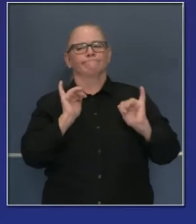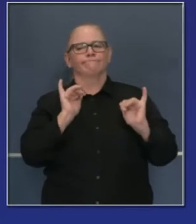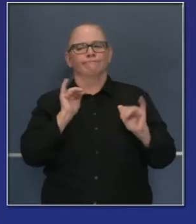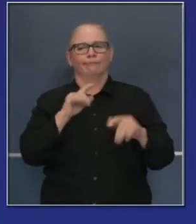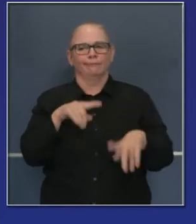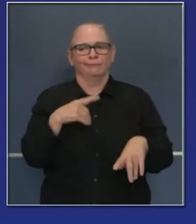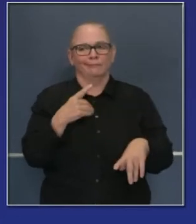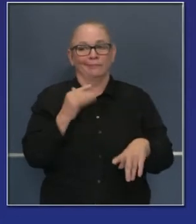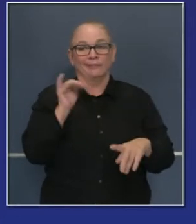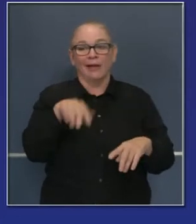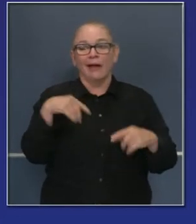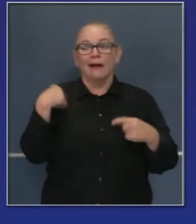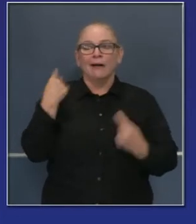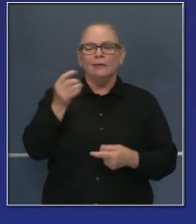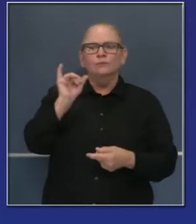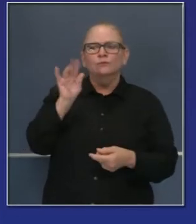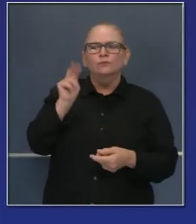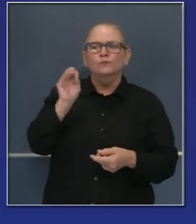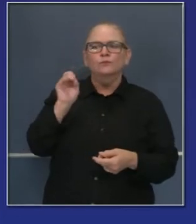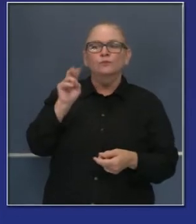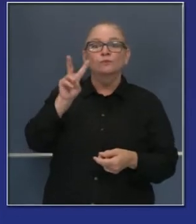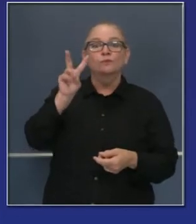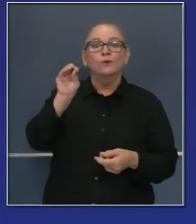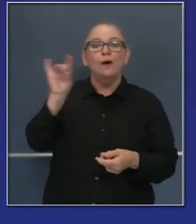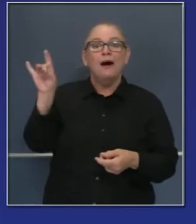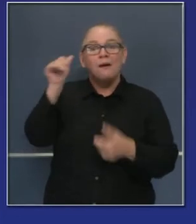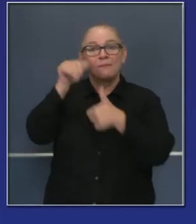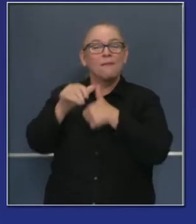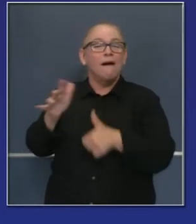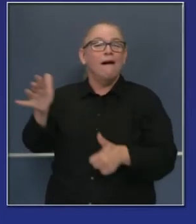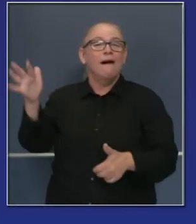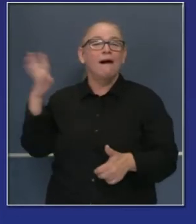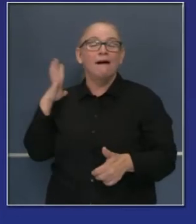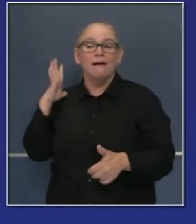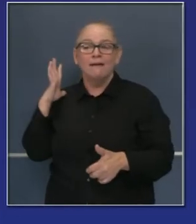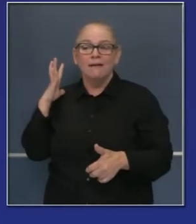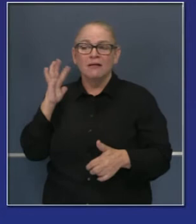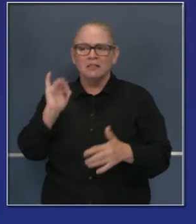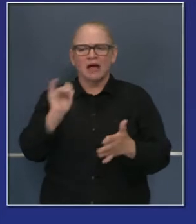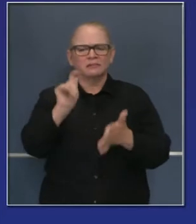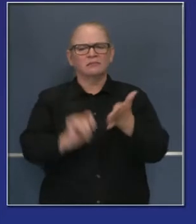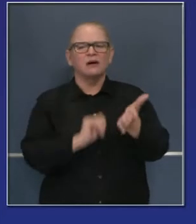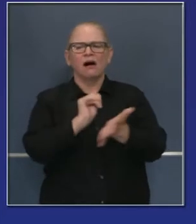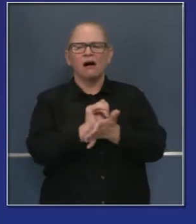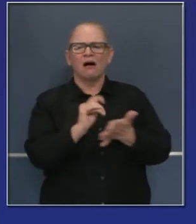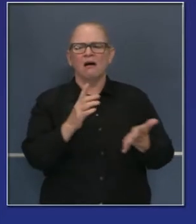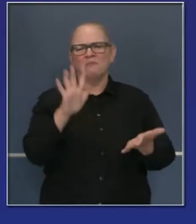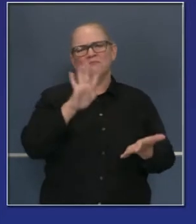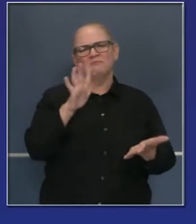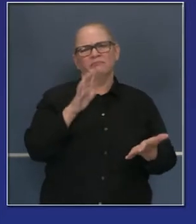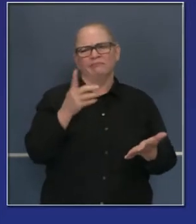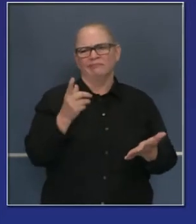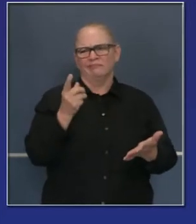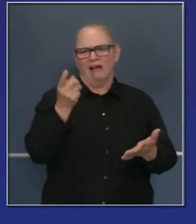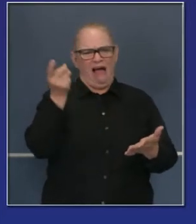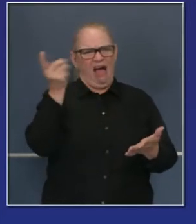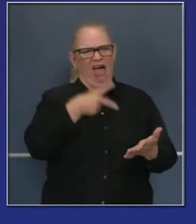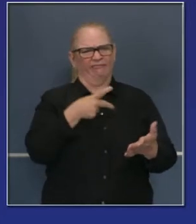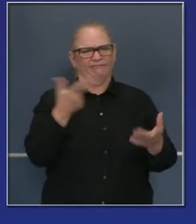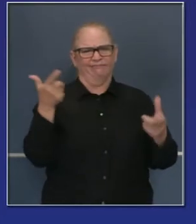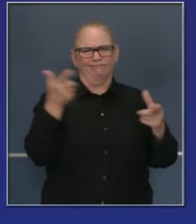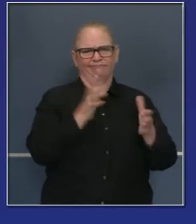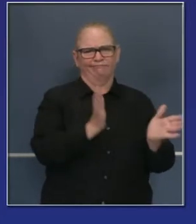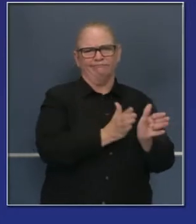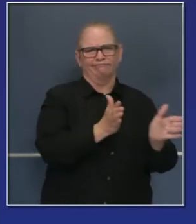junio del 2008 fue la última vez cuando tuvimos la mitad del número de rayos en el 2008, en junio. Es algo